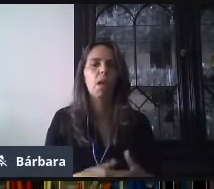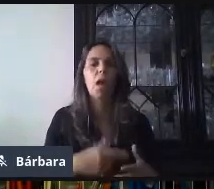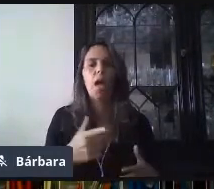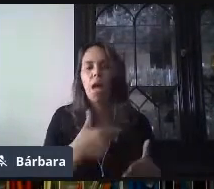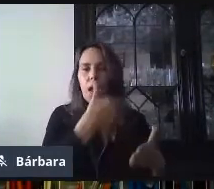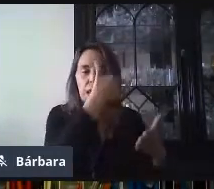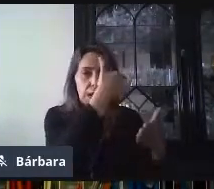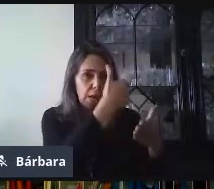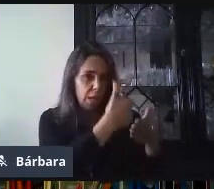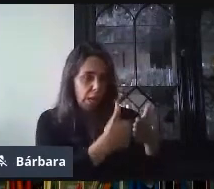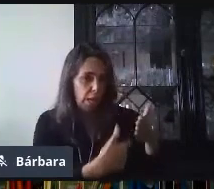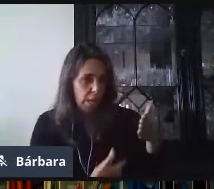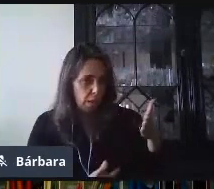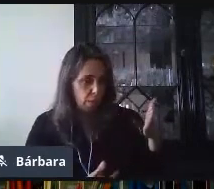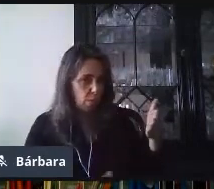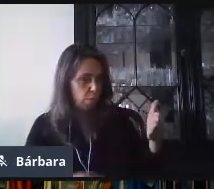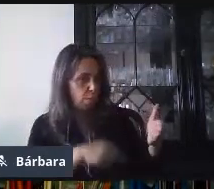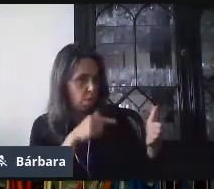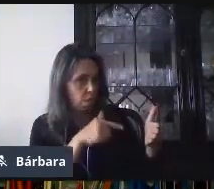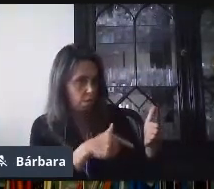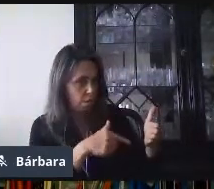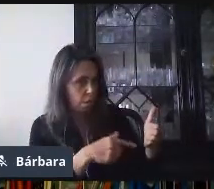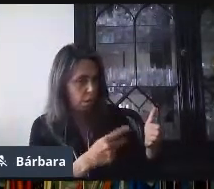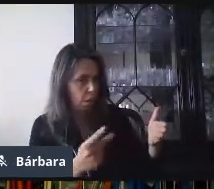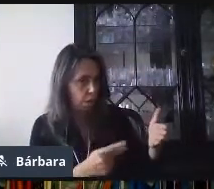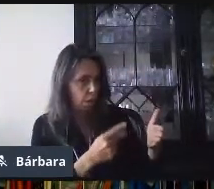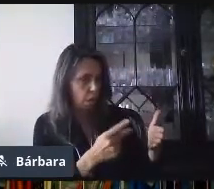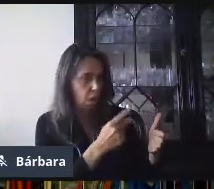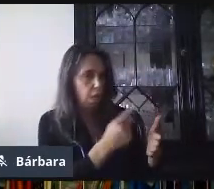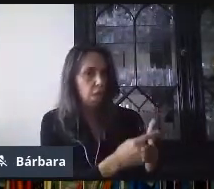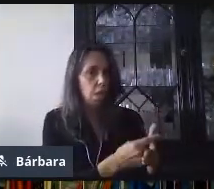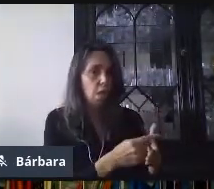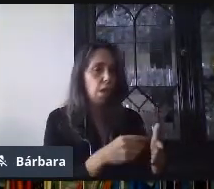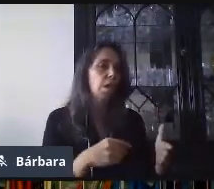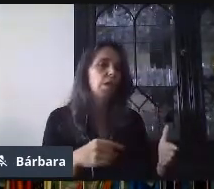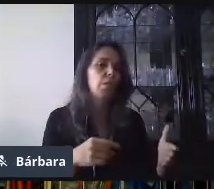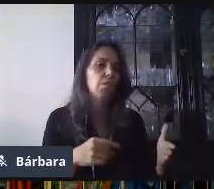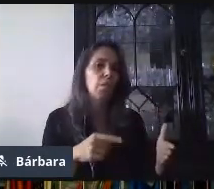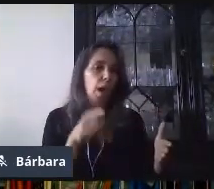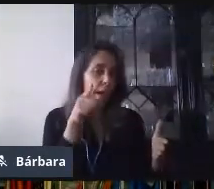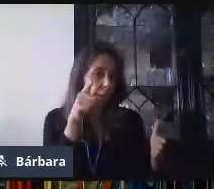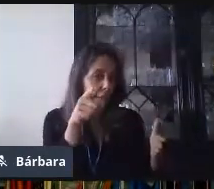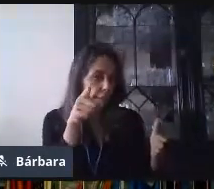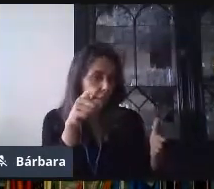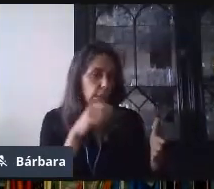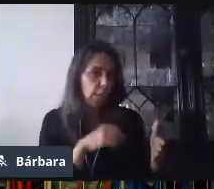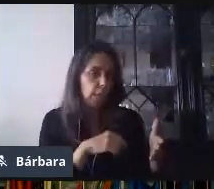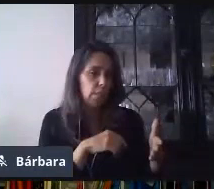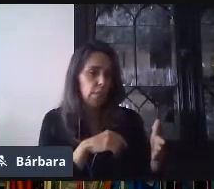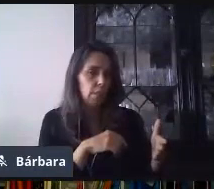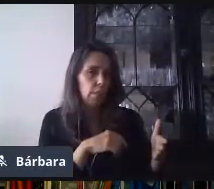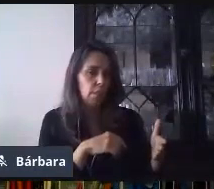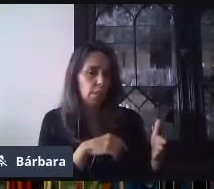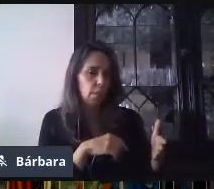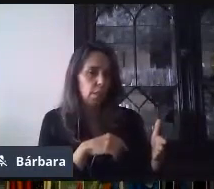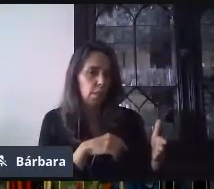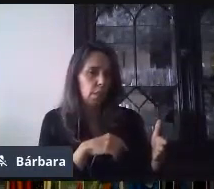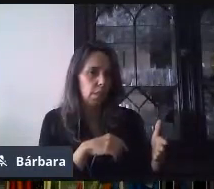Bueno, nos vamos a ir. Recuerden que, aún no, del botón de enviar, yo les comenté que iba a permitir